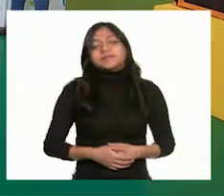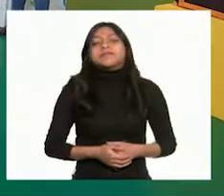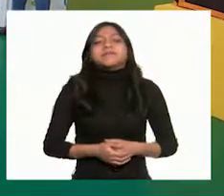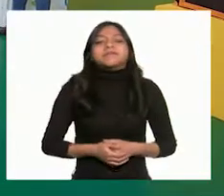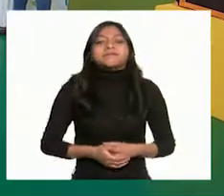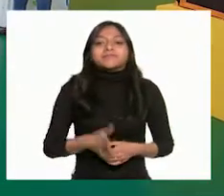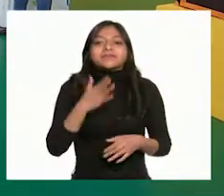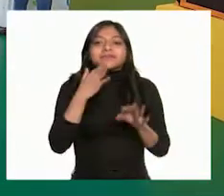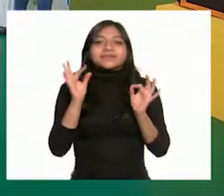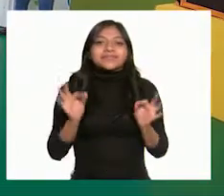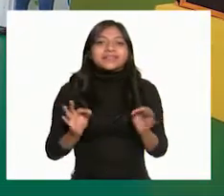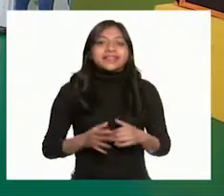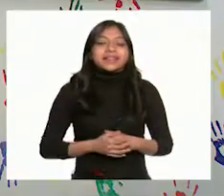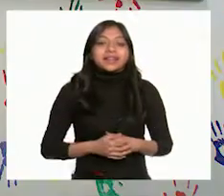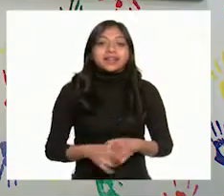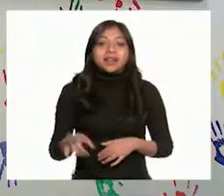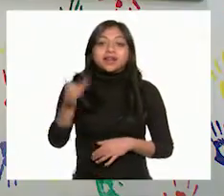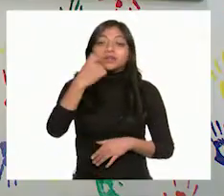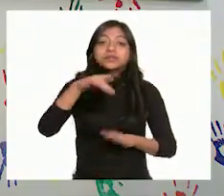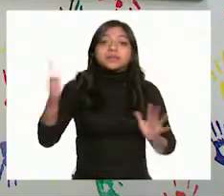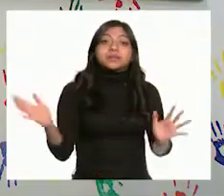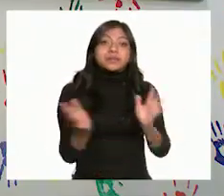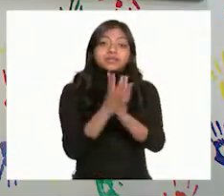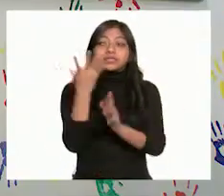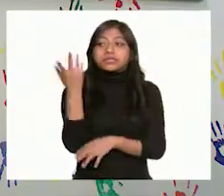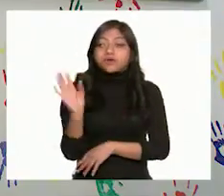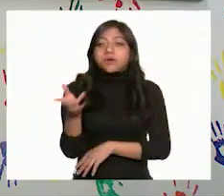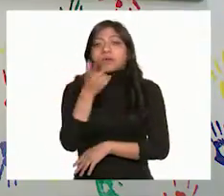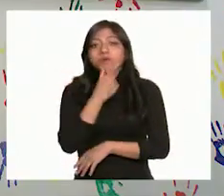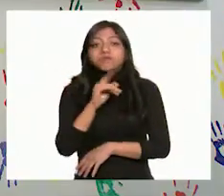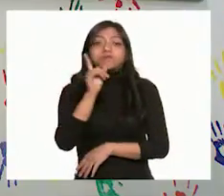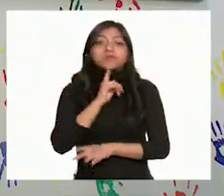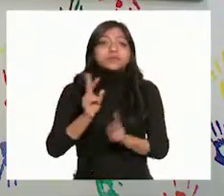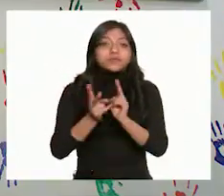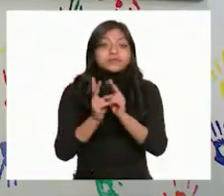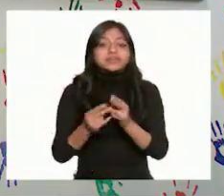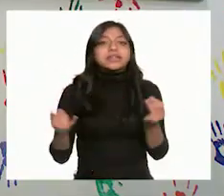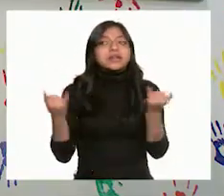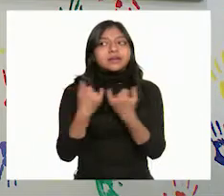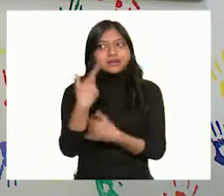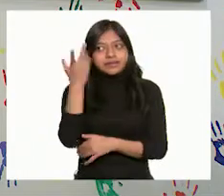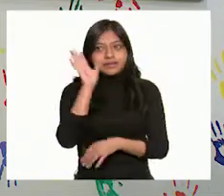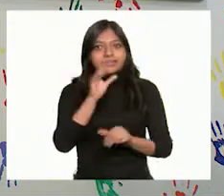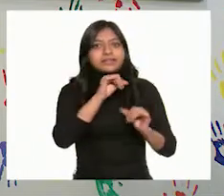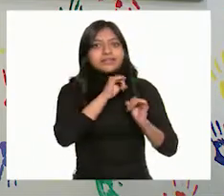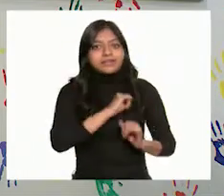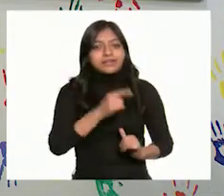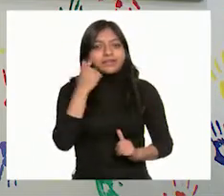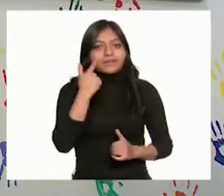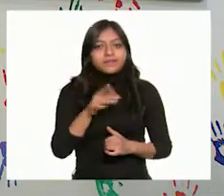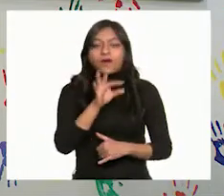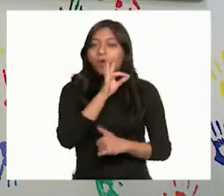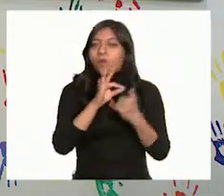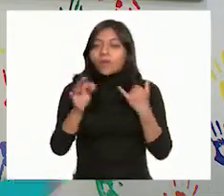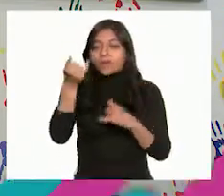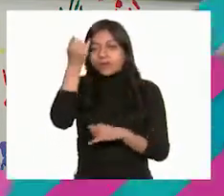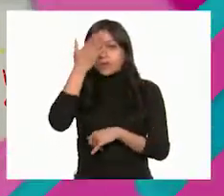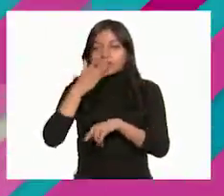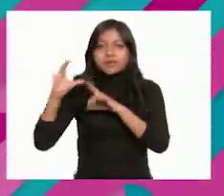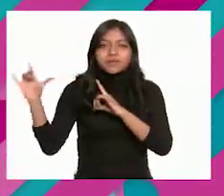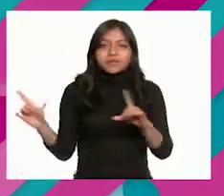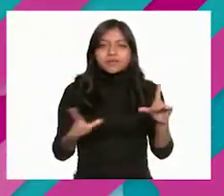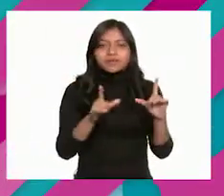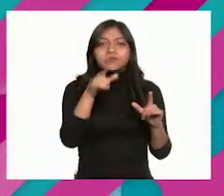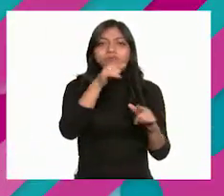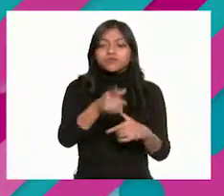Así es. Muy bien, Mariana. La participación de todas y todos también incluye a las autoridades. Vayamos a nuestra última imagen. ¿Qué